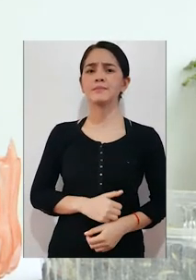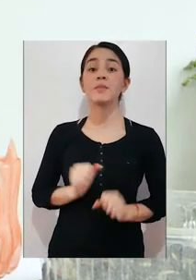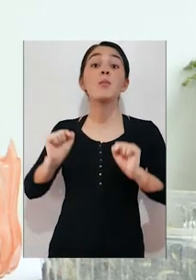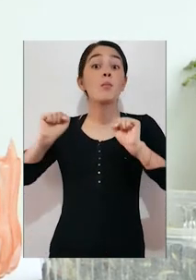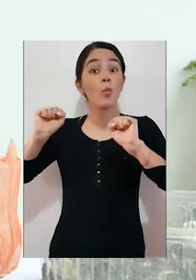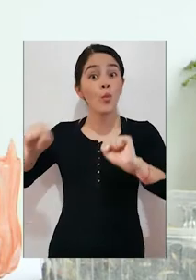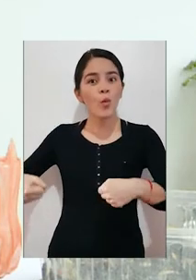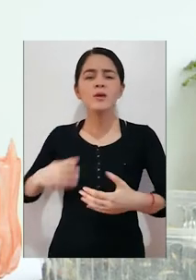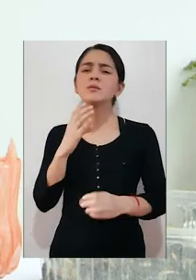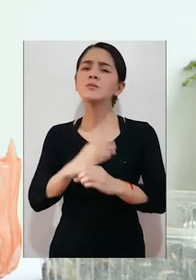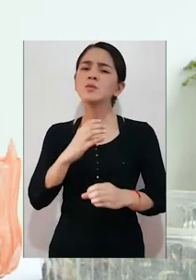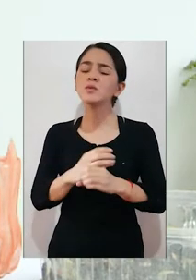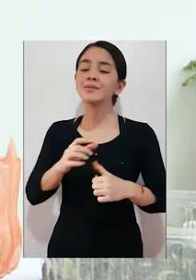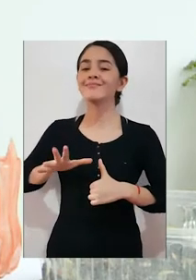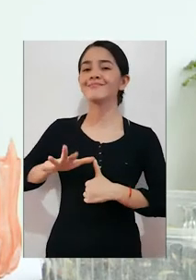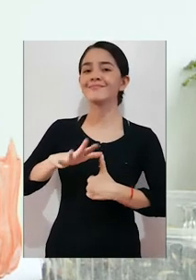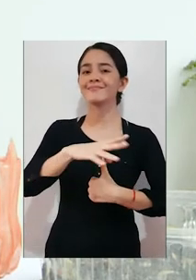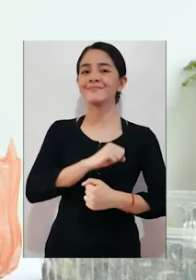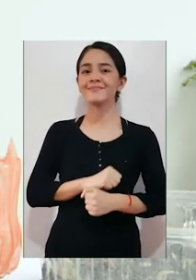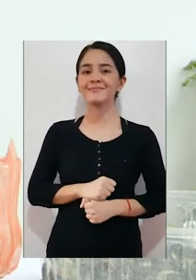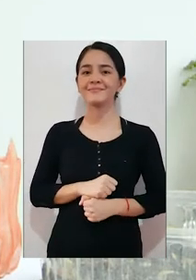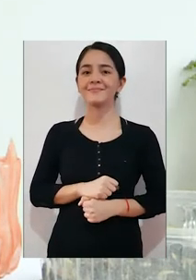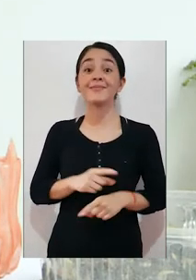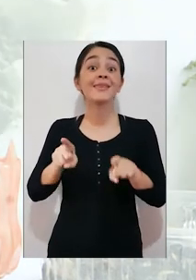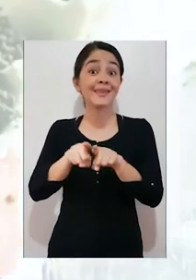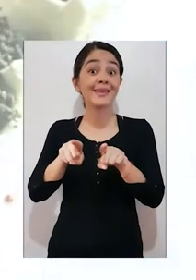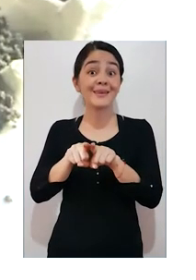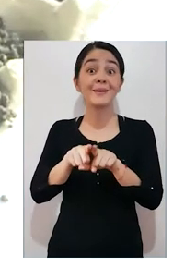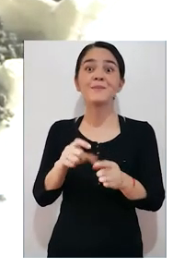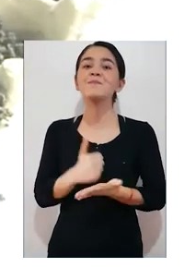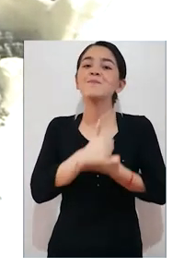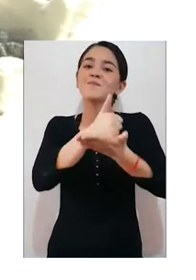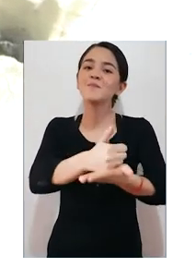cuidar a nuestro medio ambiente. Y sobre todo, para poder aportar a nuestros hogares.